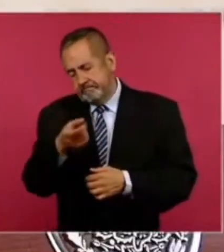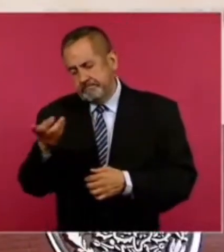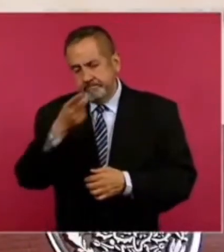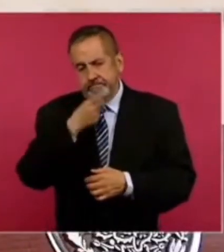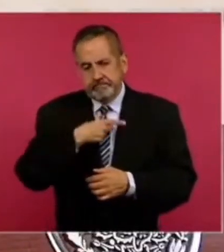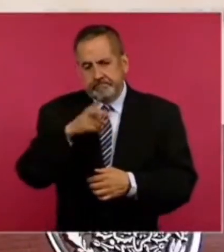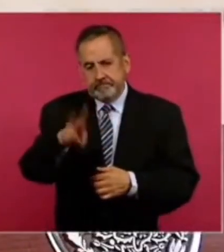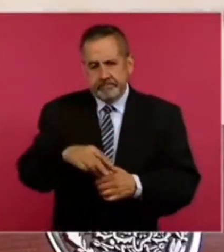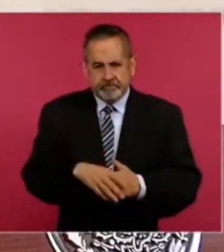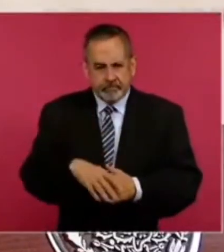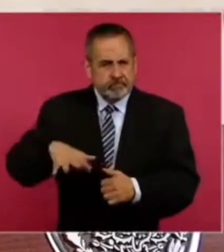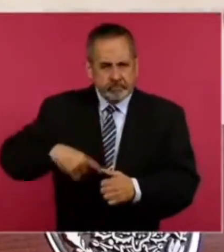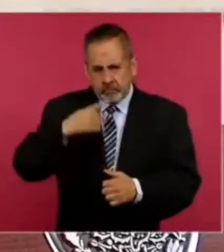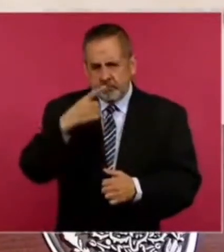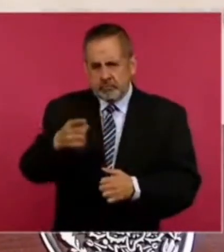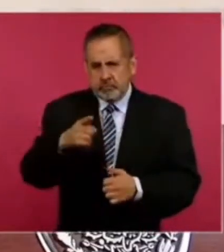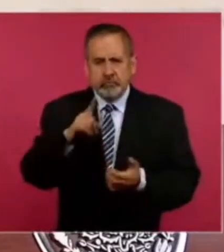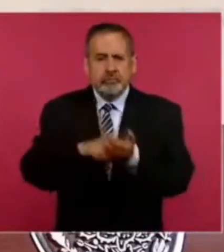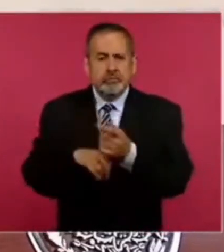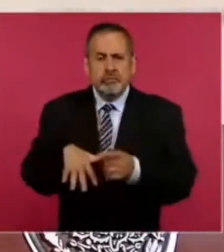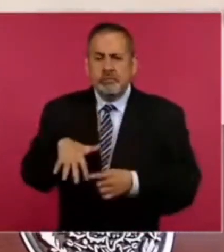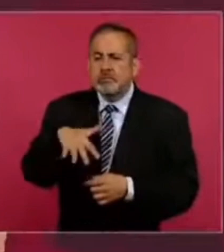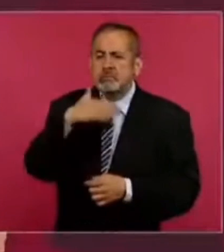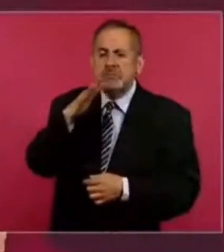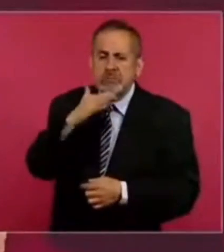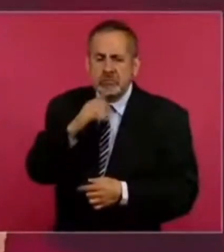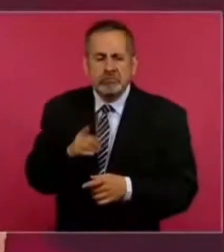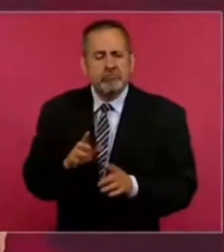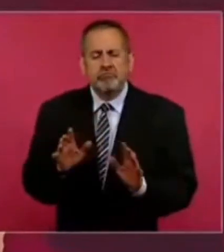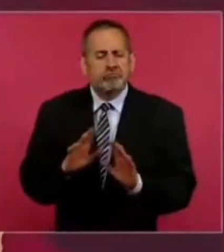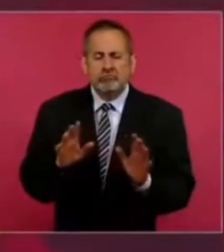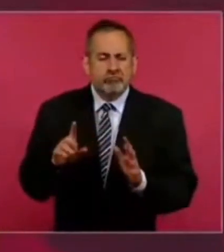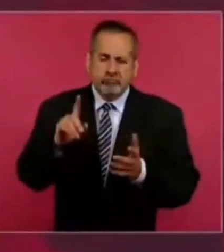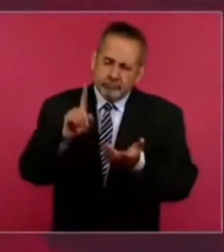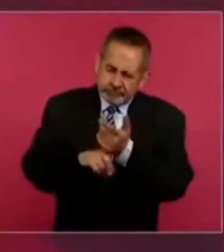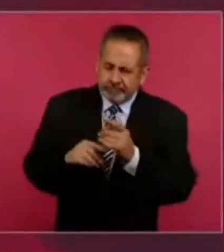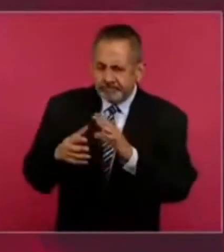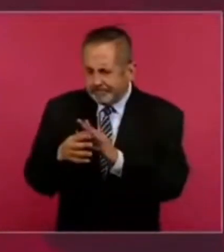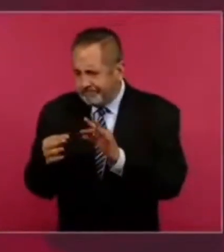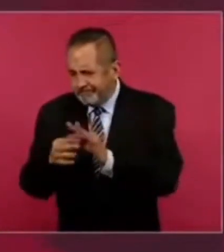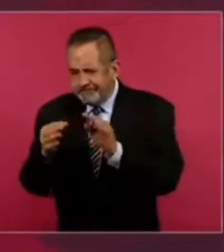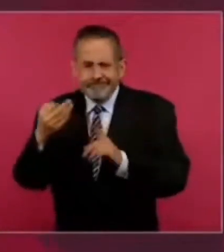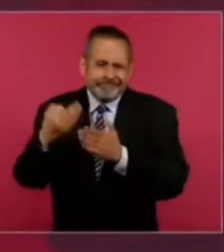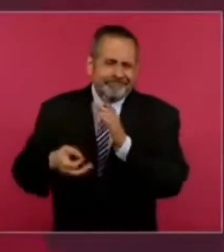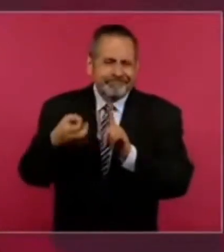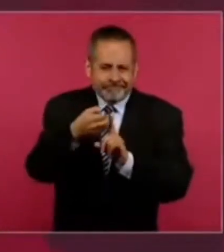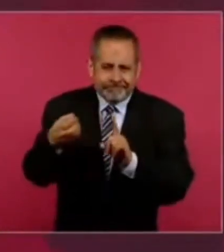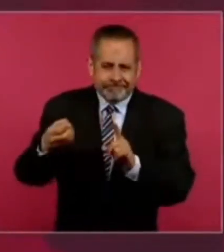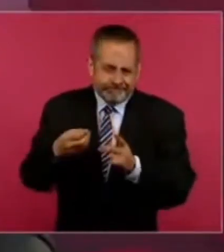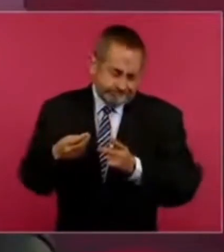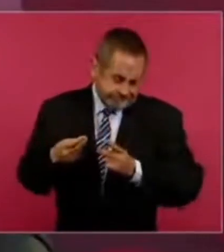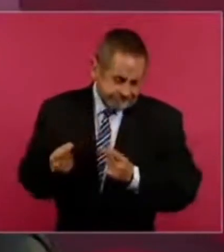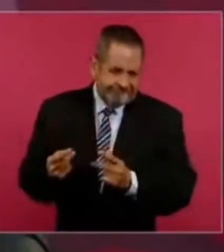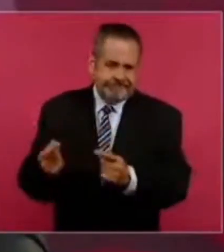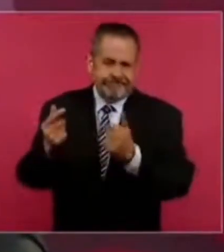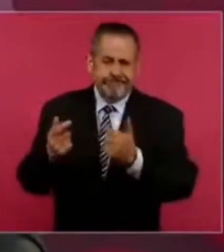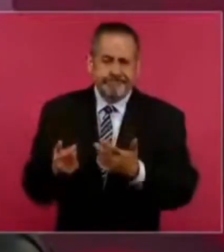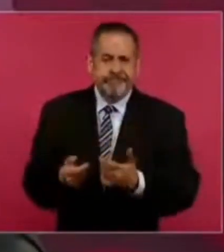Y como tú lo dices, no es una cuestión de corrupción, es que hay que